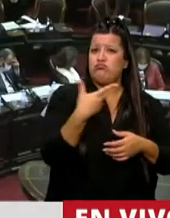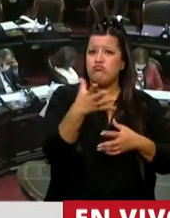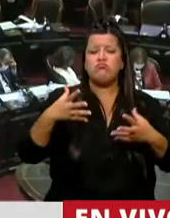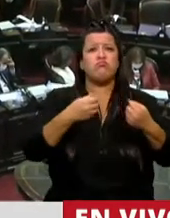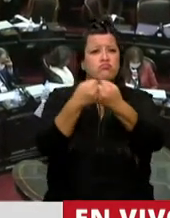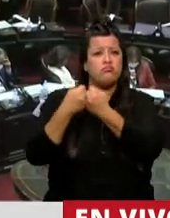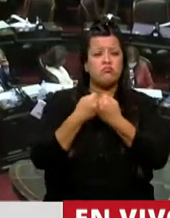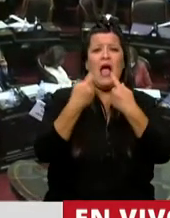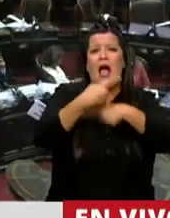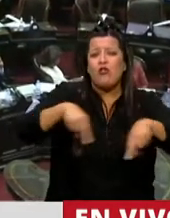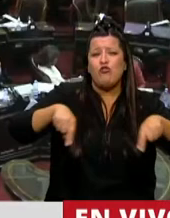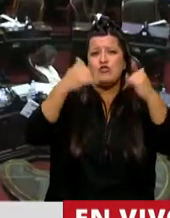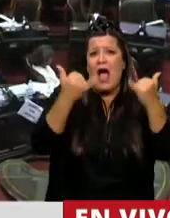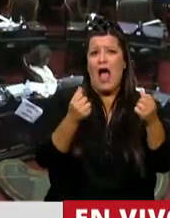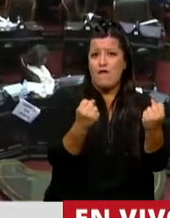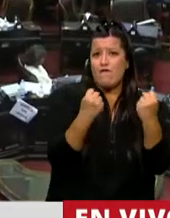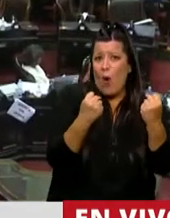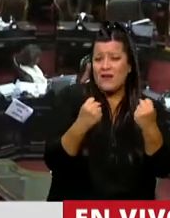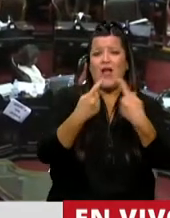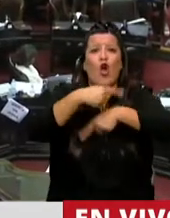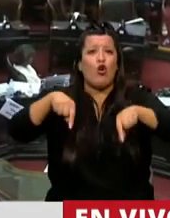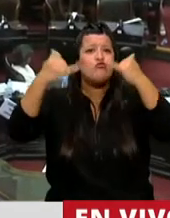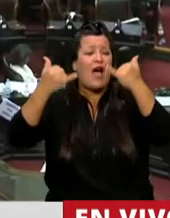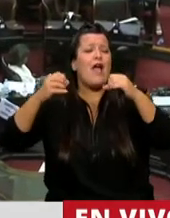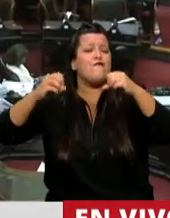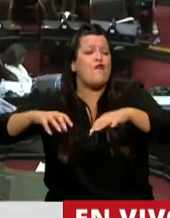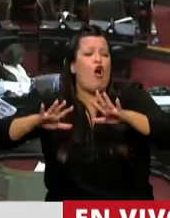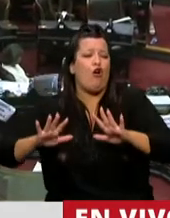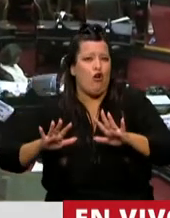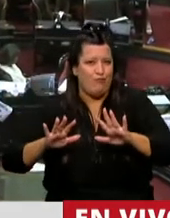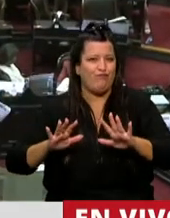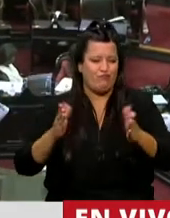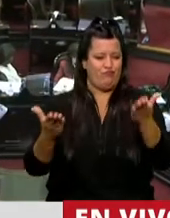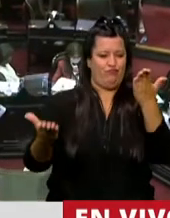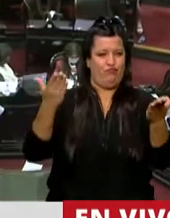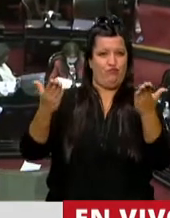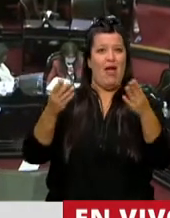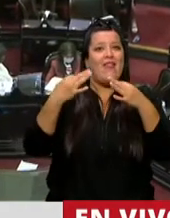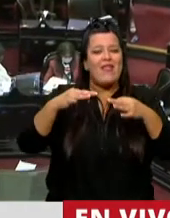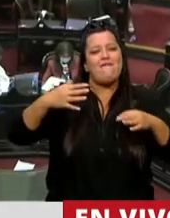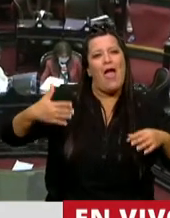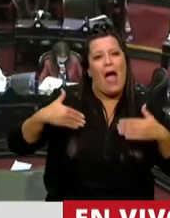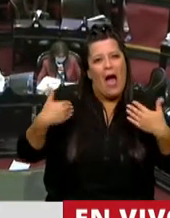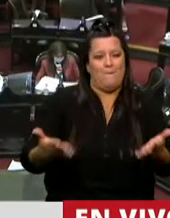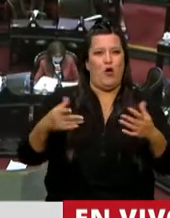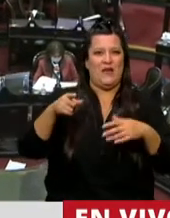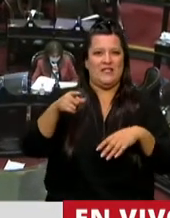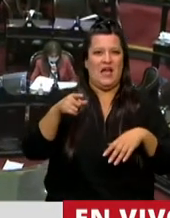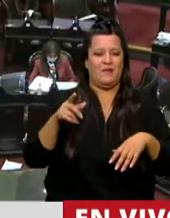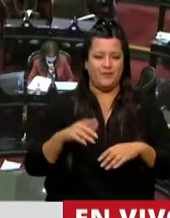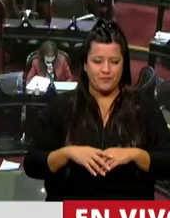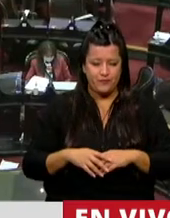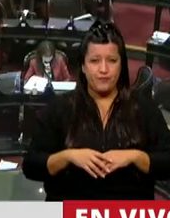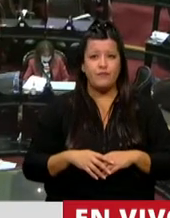fortalezas y debilidades de nuestro país que creo que debemos aprovechar y no desperdiciar. En